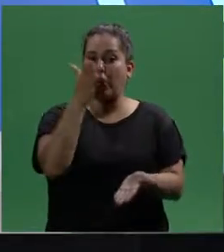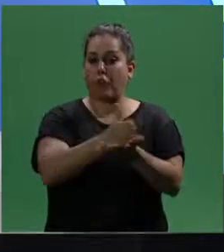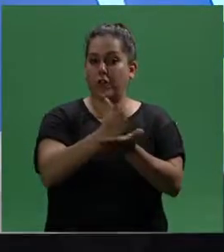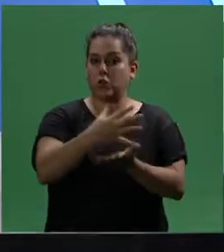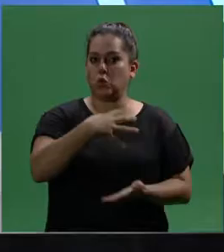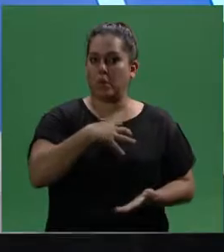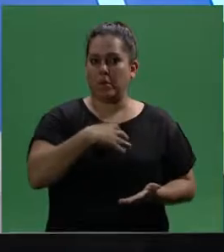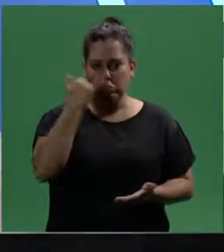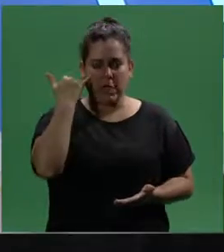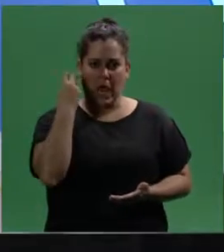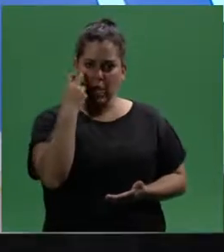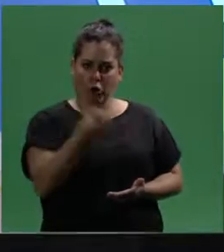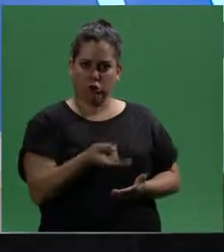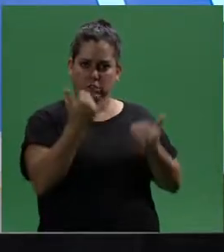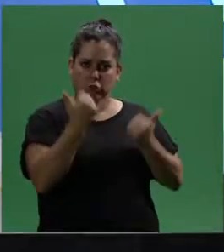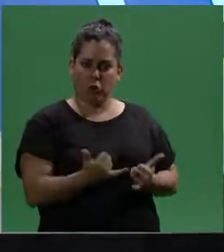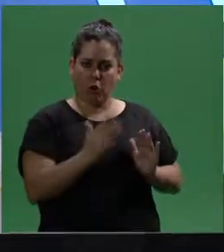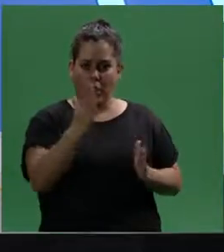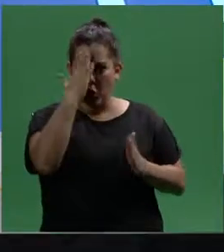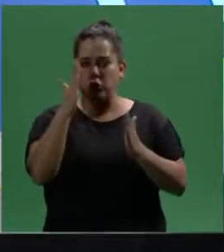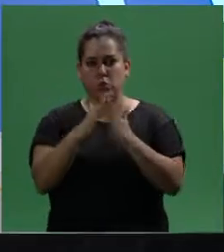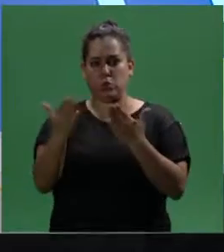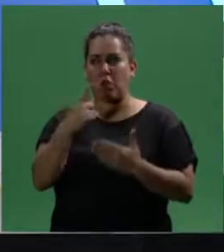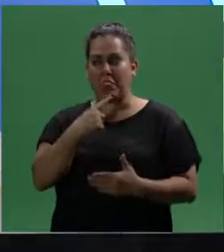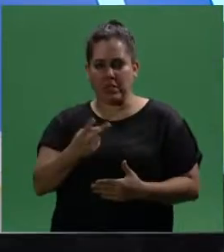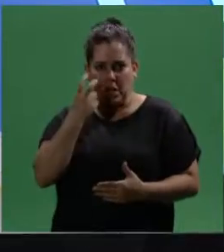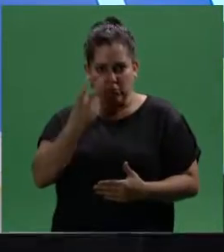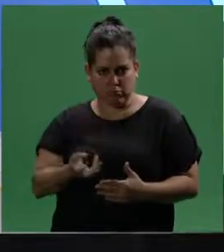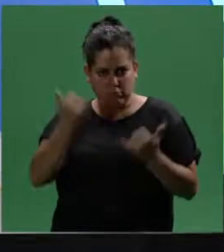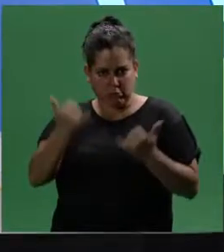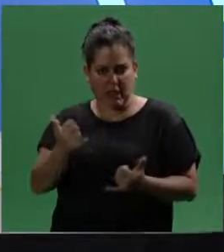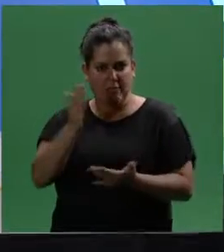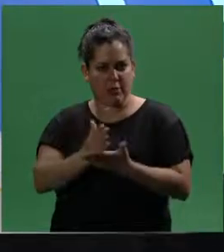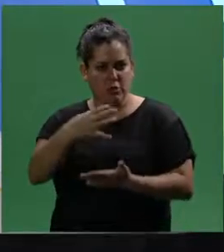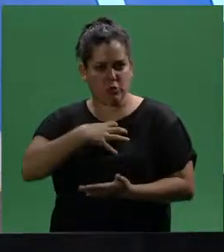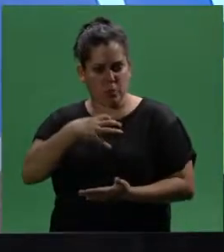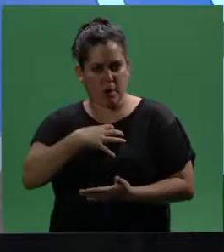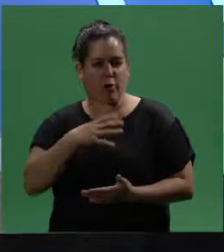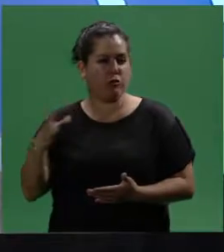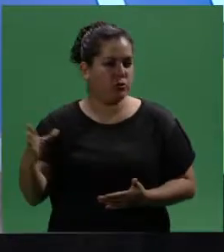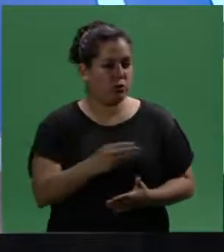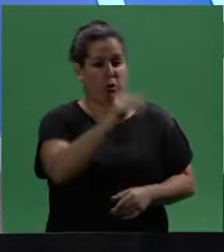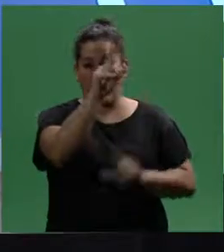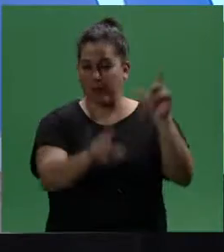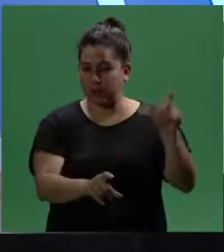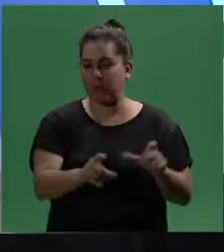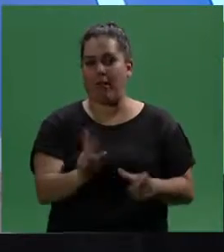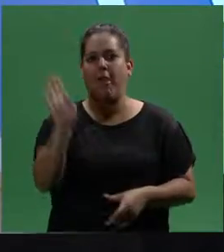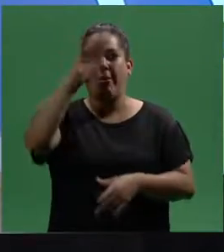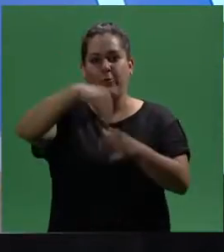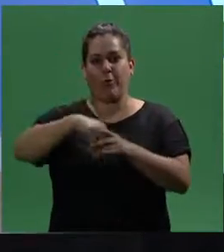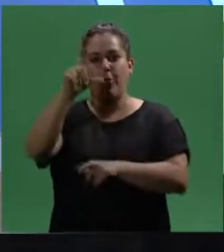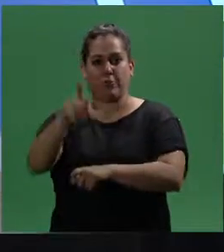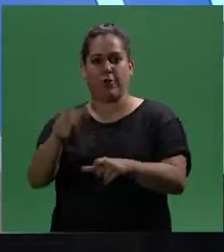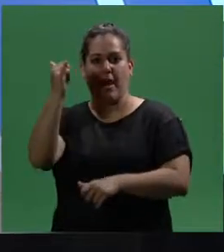derechos humanos, que ya están reconocidos en la Constitución Nacional para todas las personas, incluidas las personas con